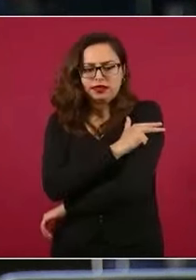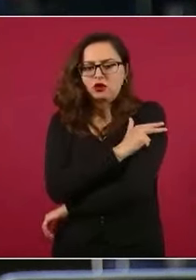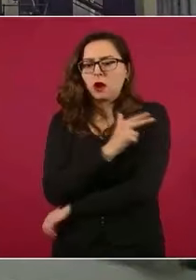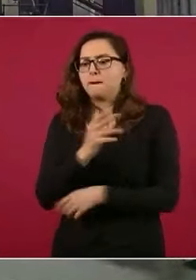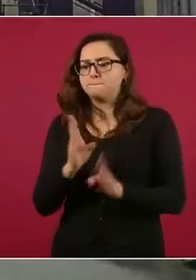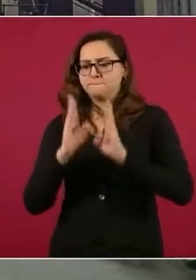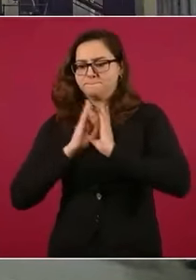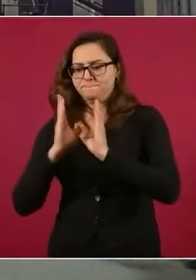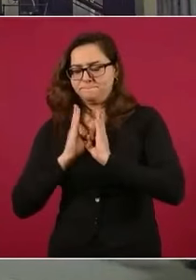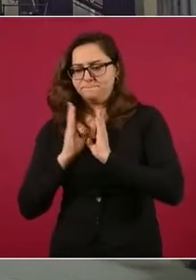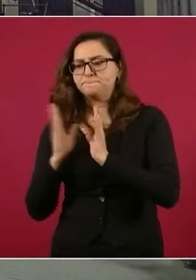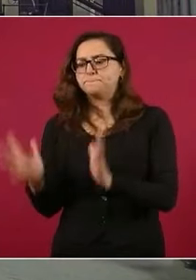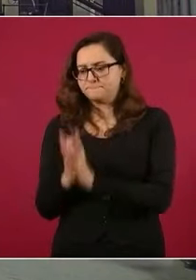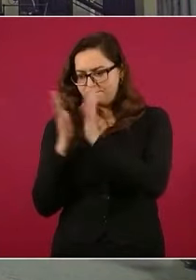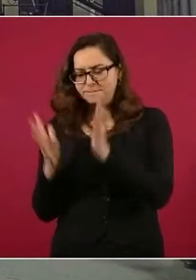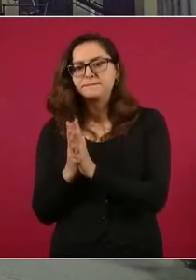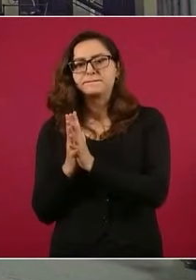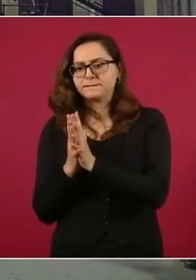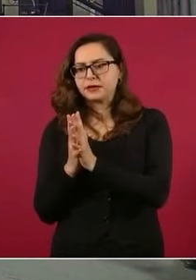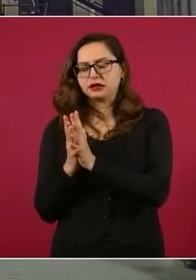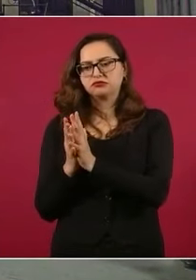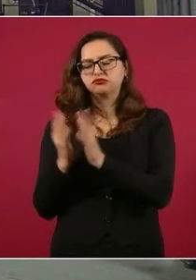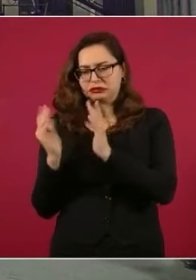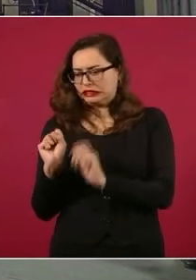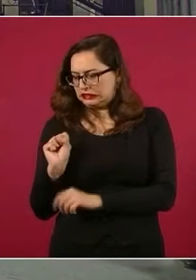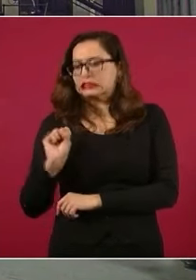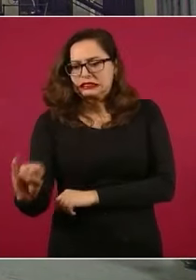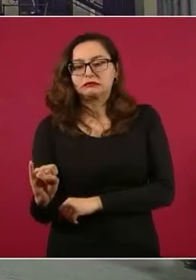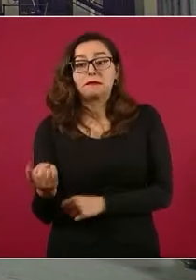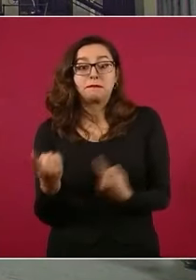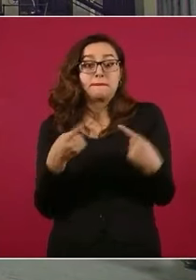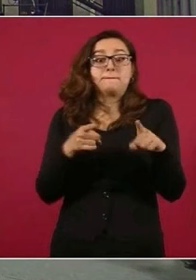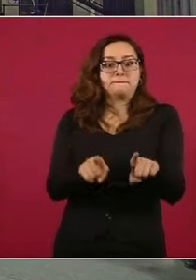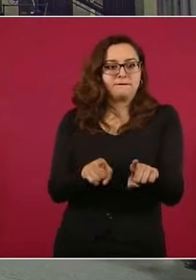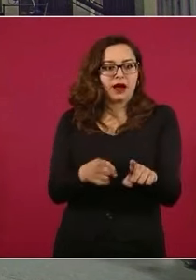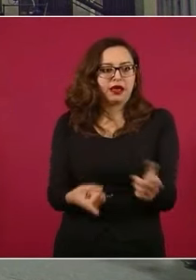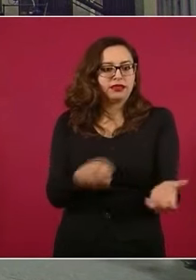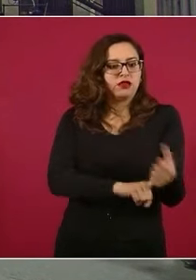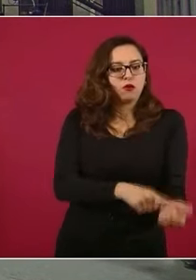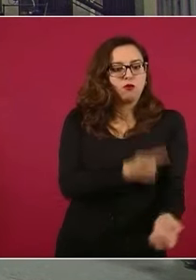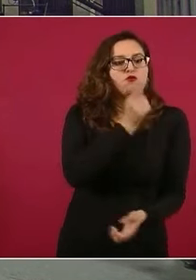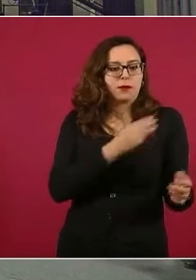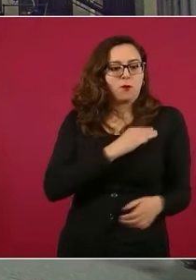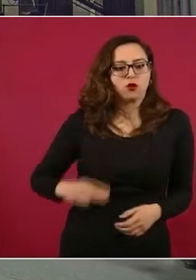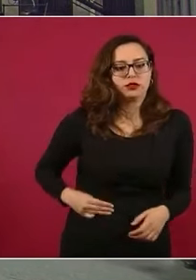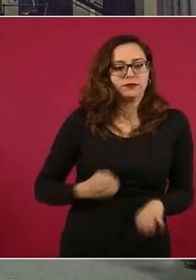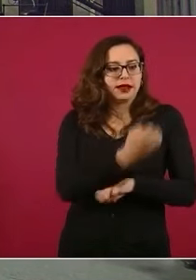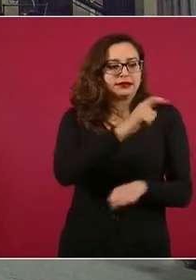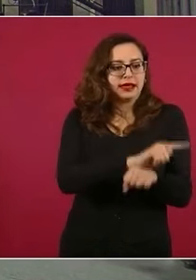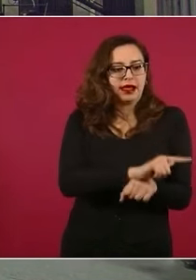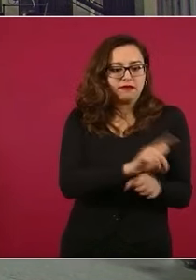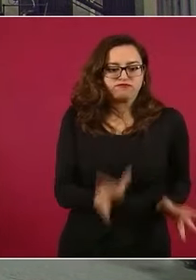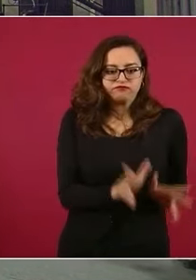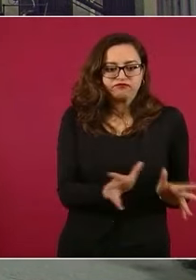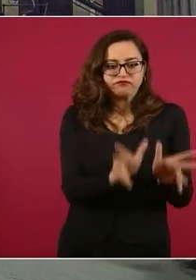Nacional, con el apoyo del Ejército, digo, respetando ese escalafón, pues se puede fortalecer esa policía local. Esa es mi